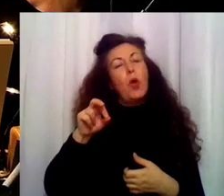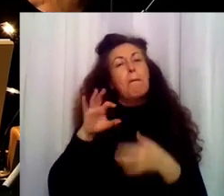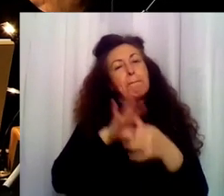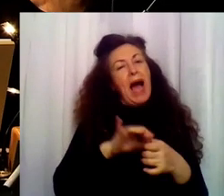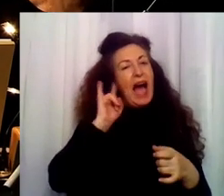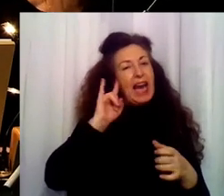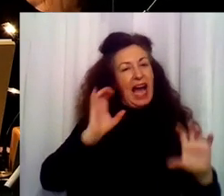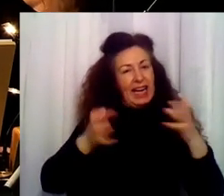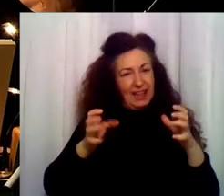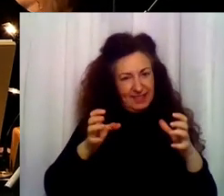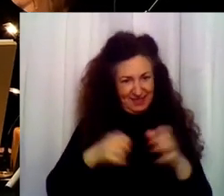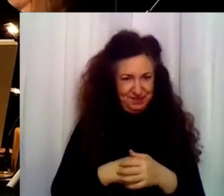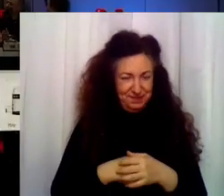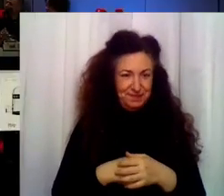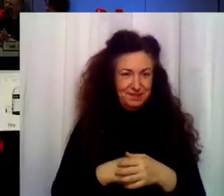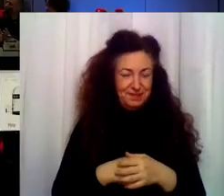Radio Nacional.